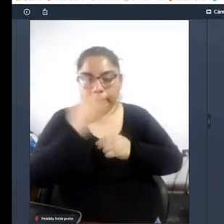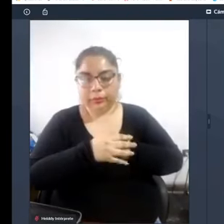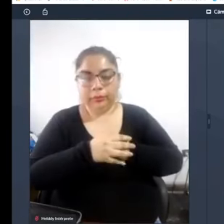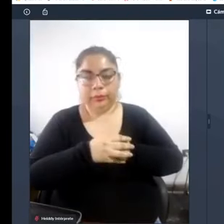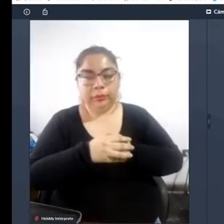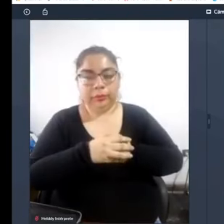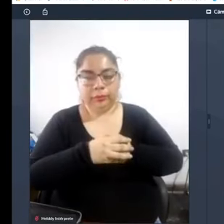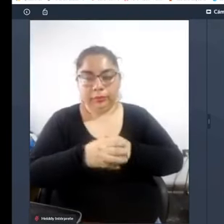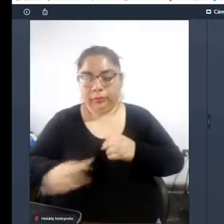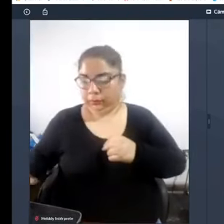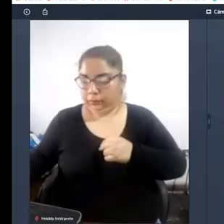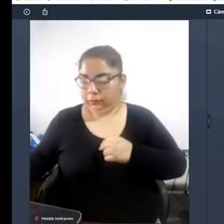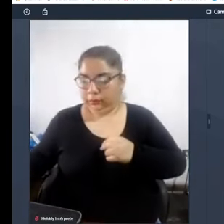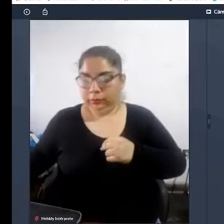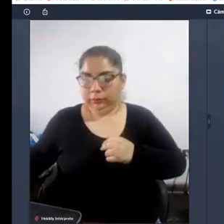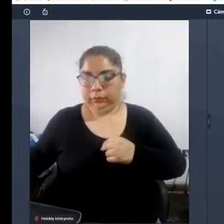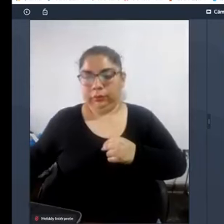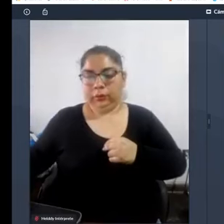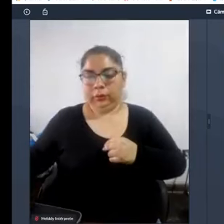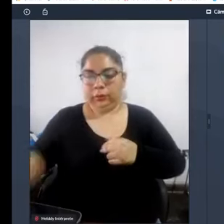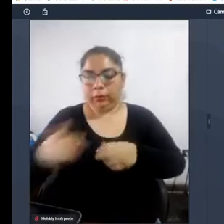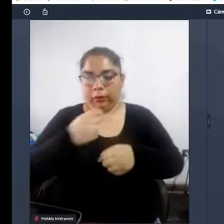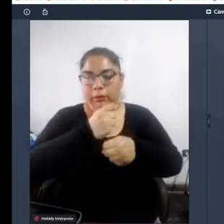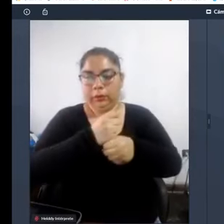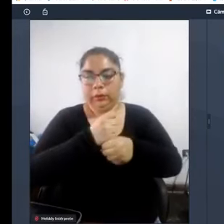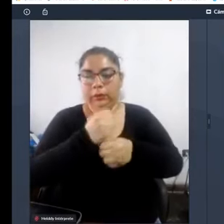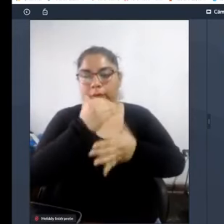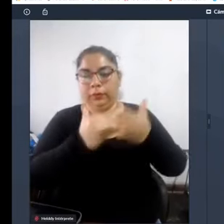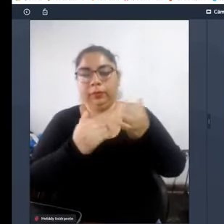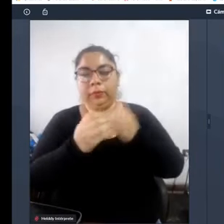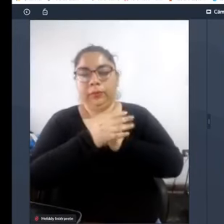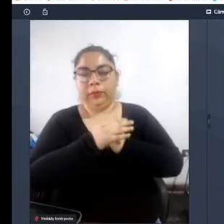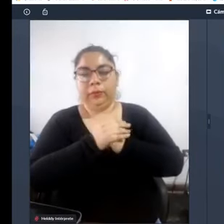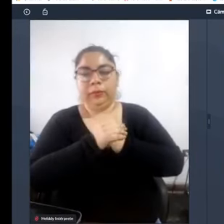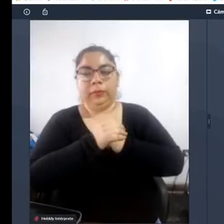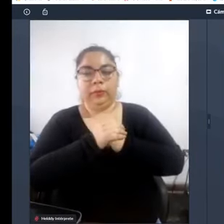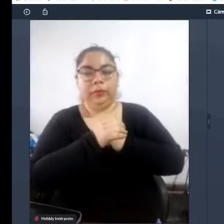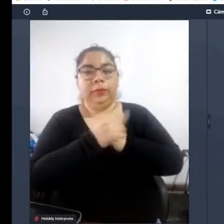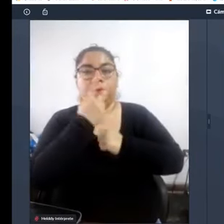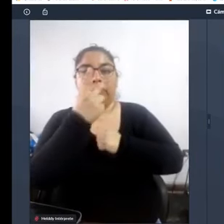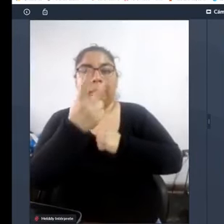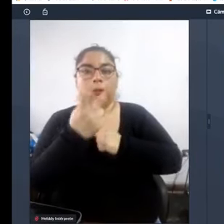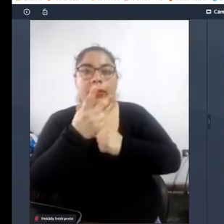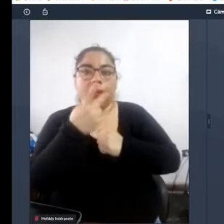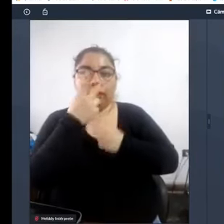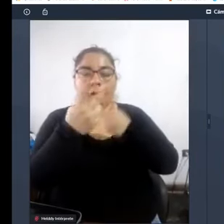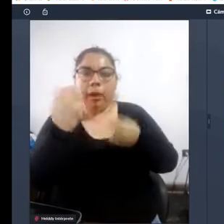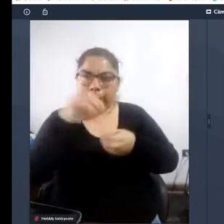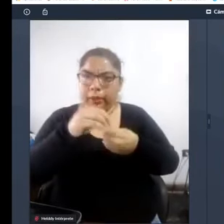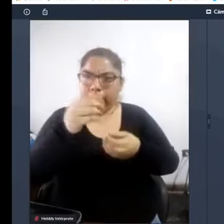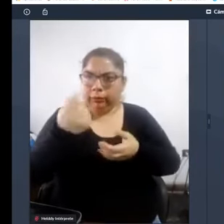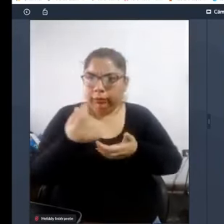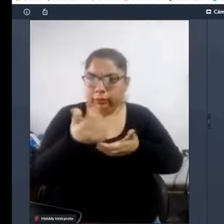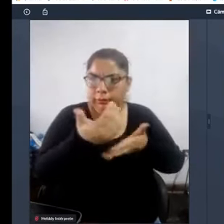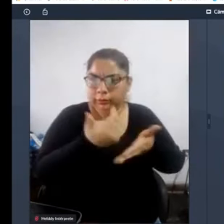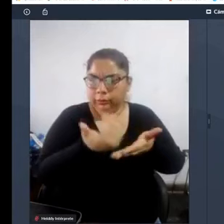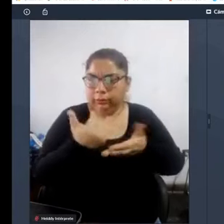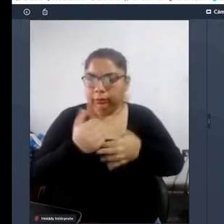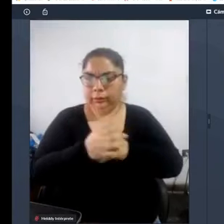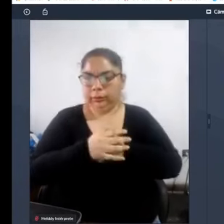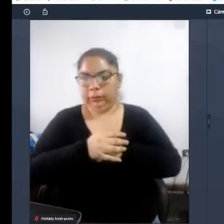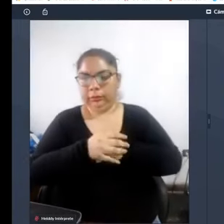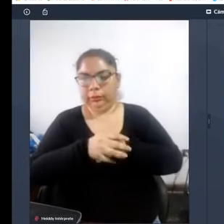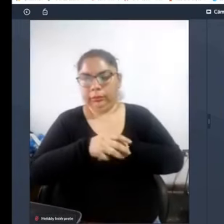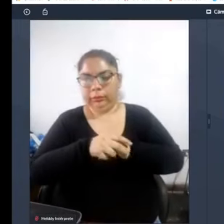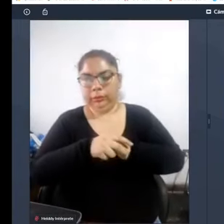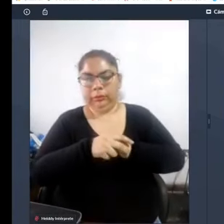y deja de trabajar donde quisiera o donde debiera donde probablemente generaría también más ingresos por un trabajo